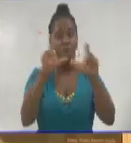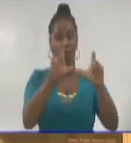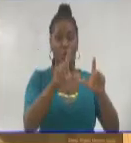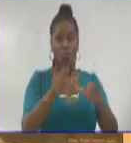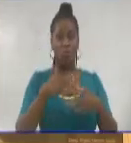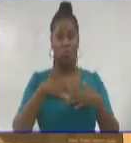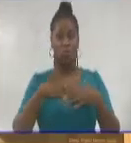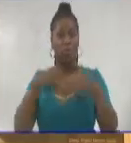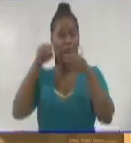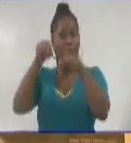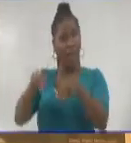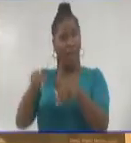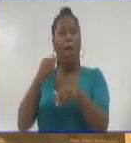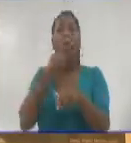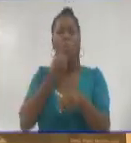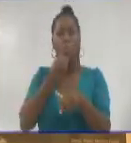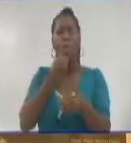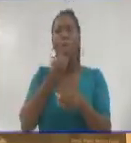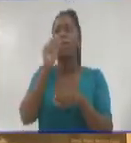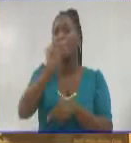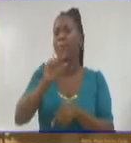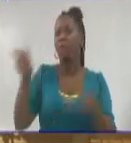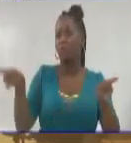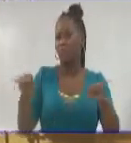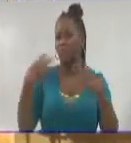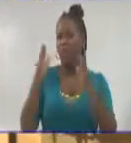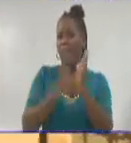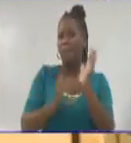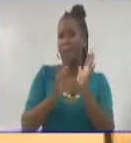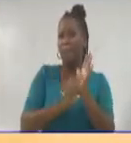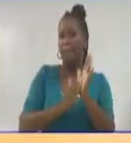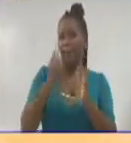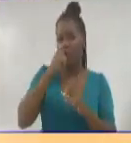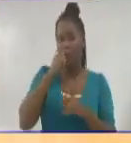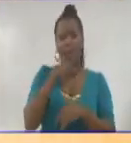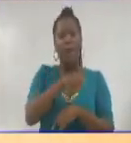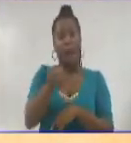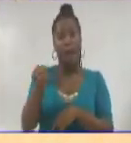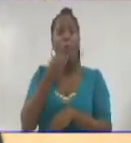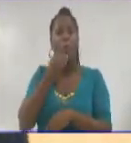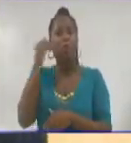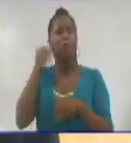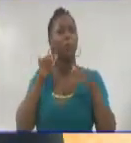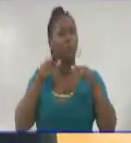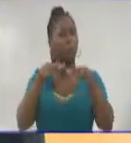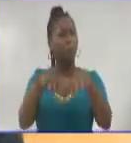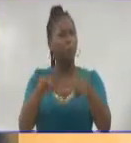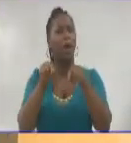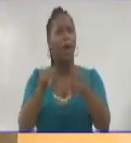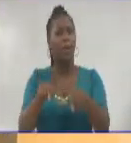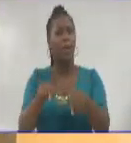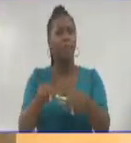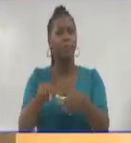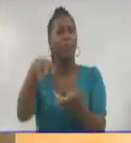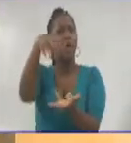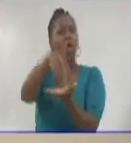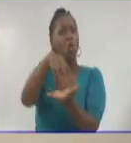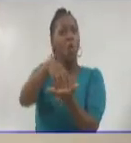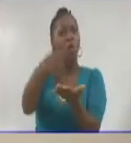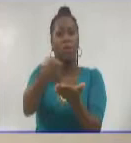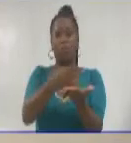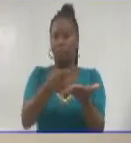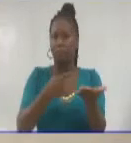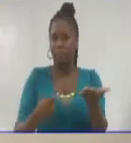muestra, las cuales podrá apreciar el público hasta finales del mes de noviembre, más allá del contexto del recién concluido Salón Provincial de Artes